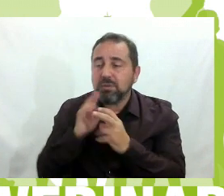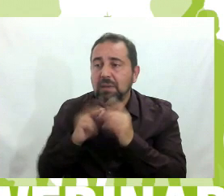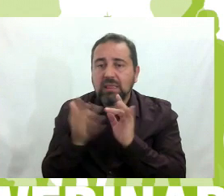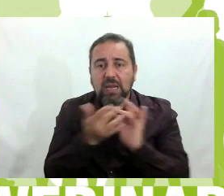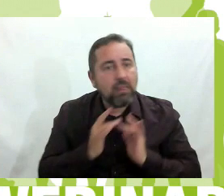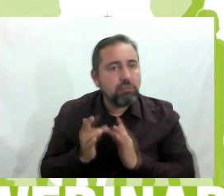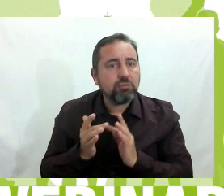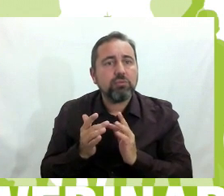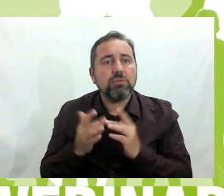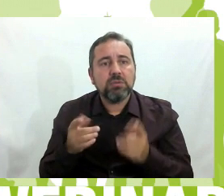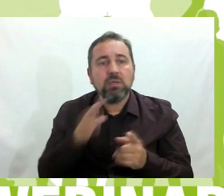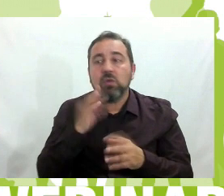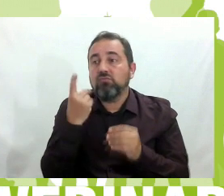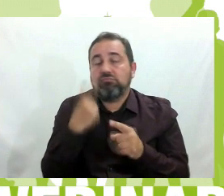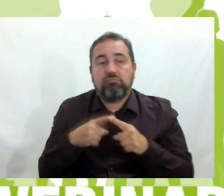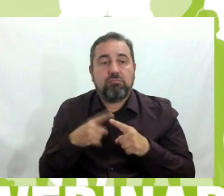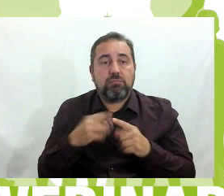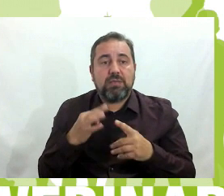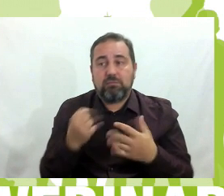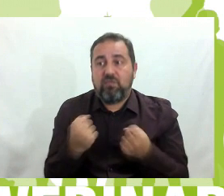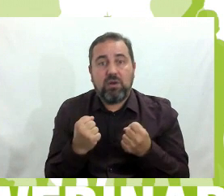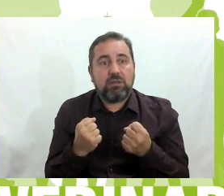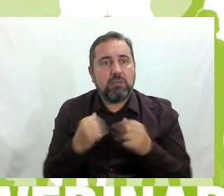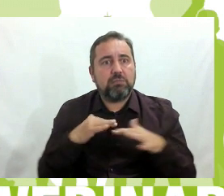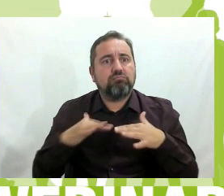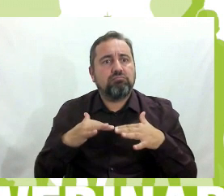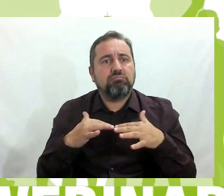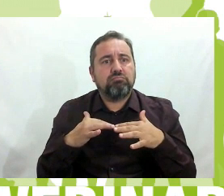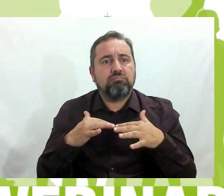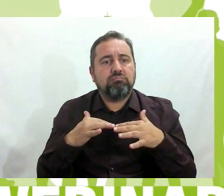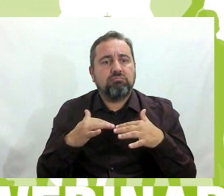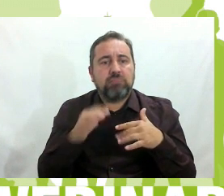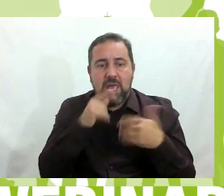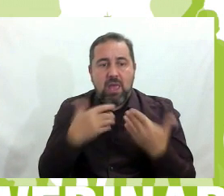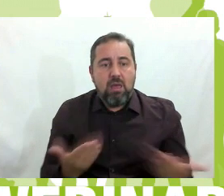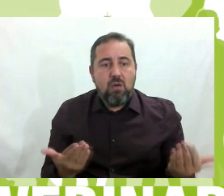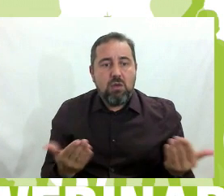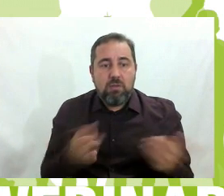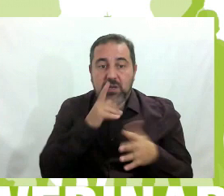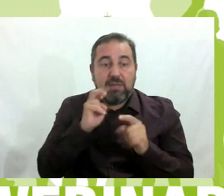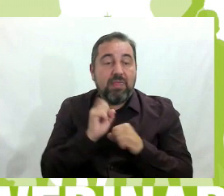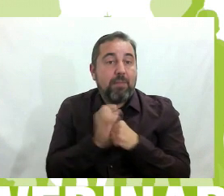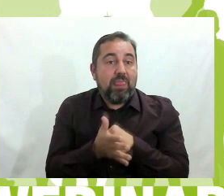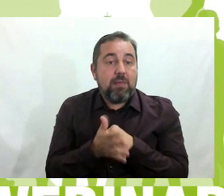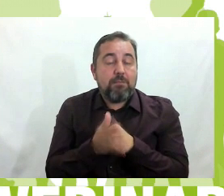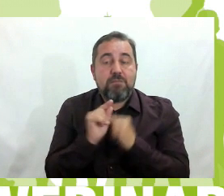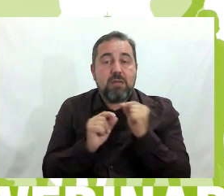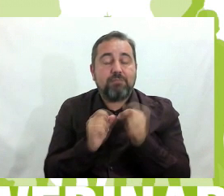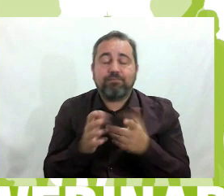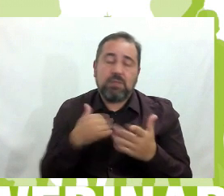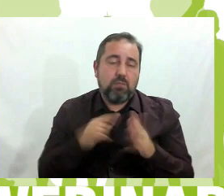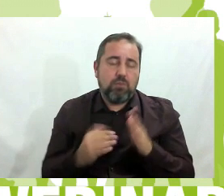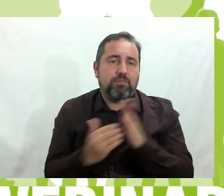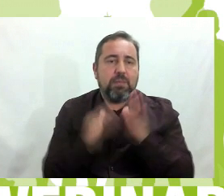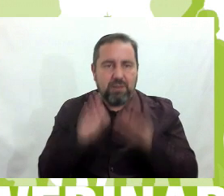era una de las actuaciones que teníamos más potentes, pues que ahora, por lo de la pandemia, se nos ha paralizado un poco, pero bueno, la